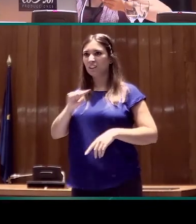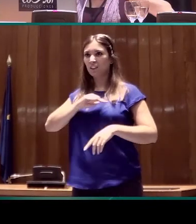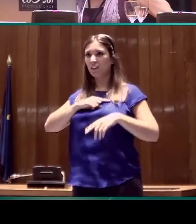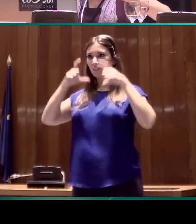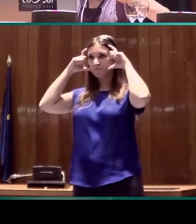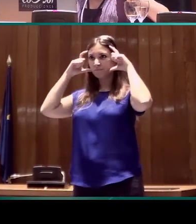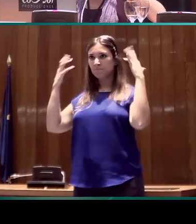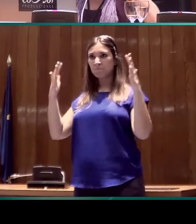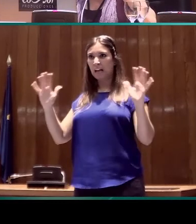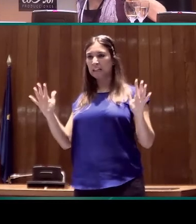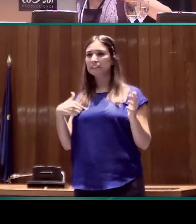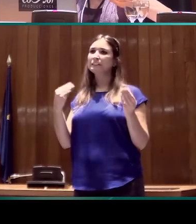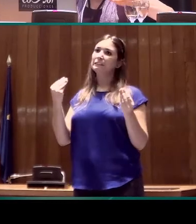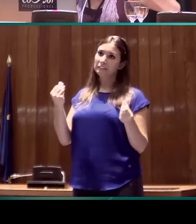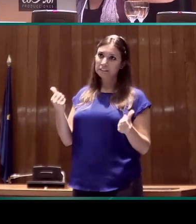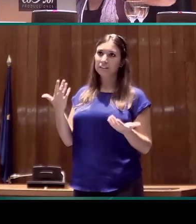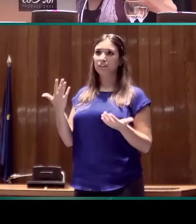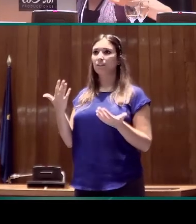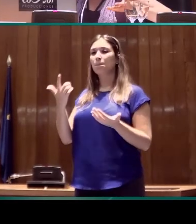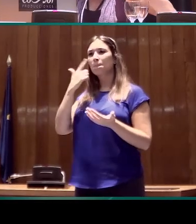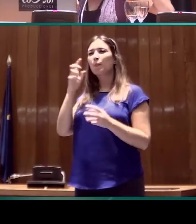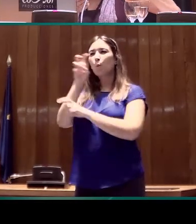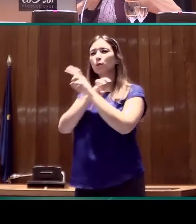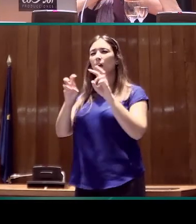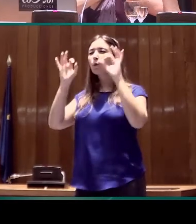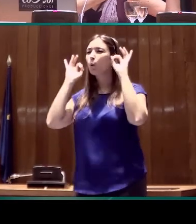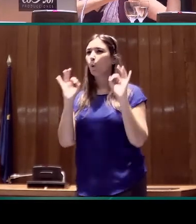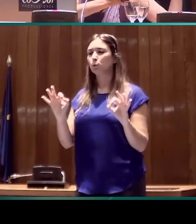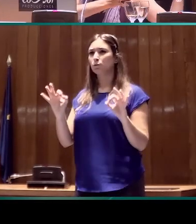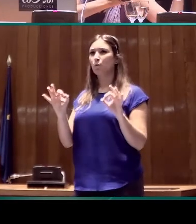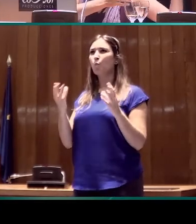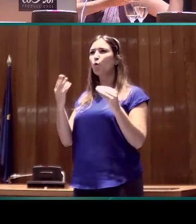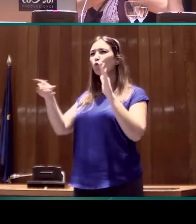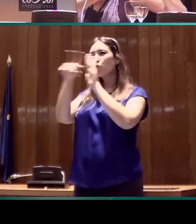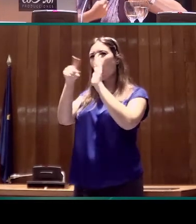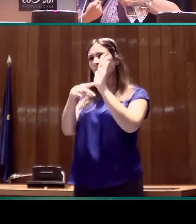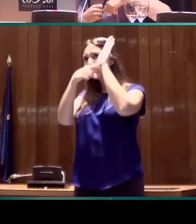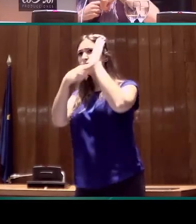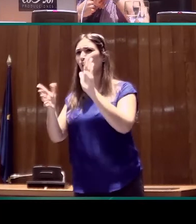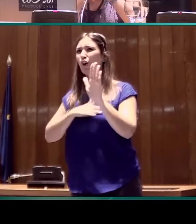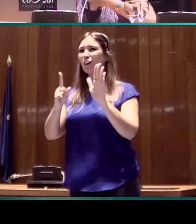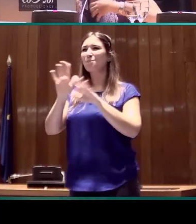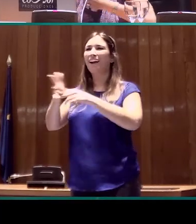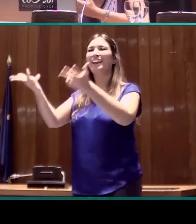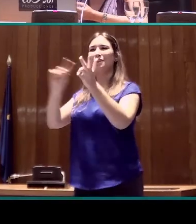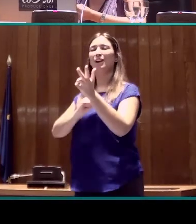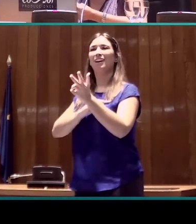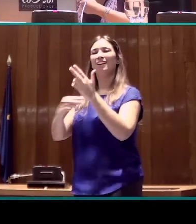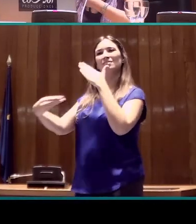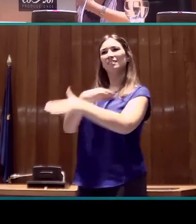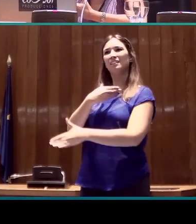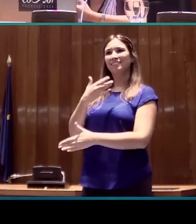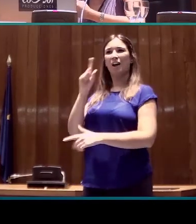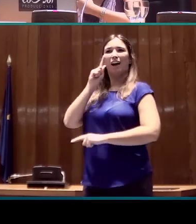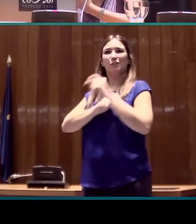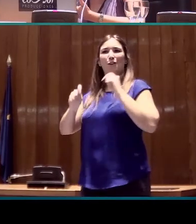un poco la idea es cómo encontrar el equilibrio entre no dar muchas normas para que vengan y se encuentren que están en la asociación